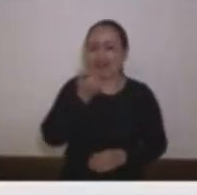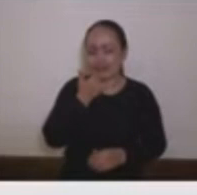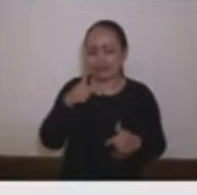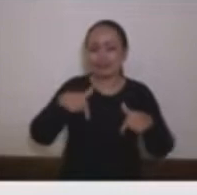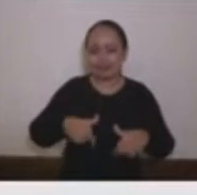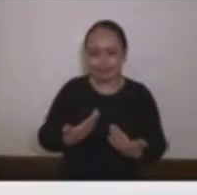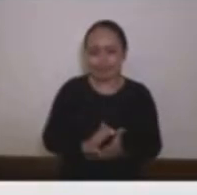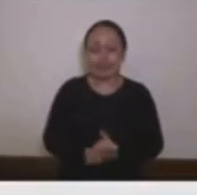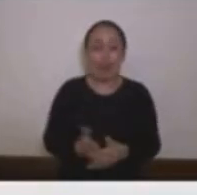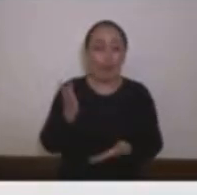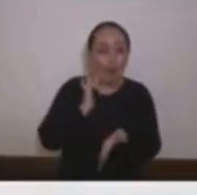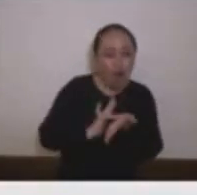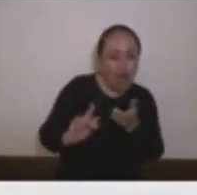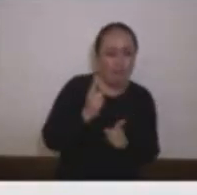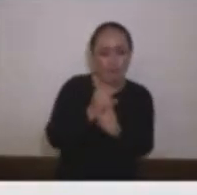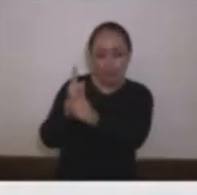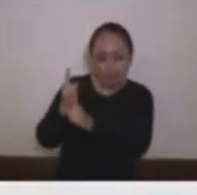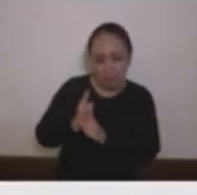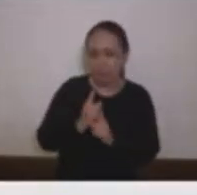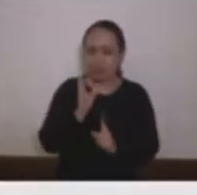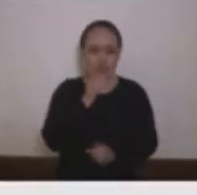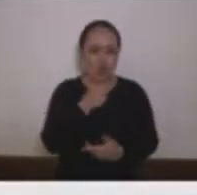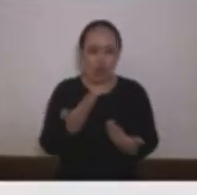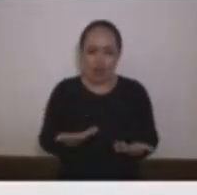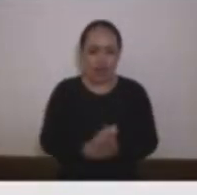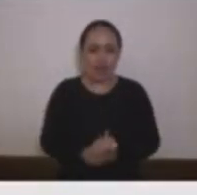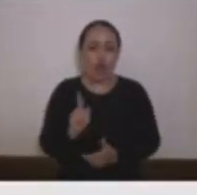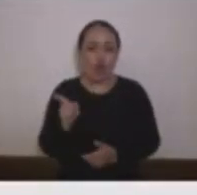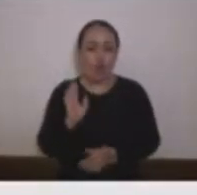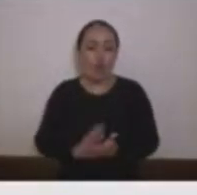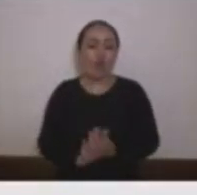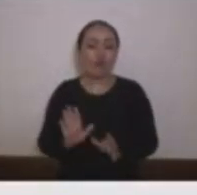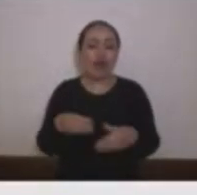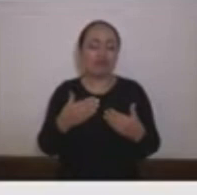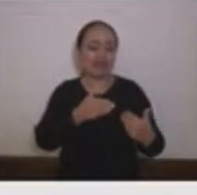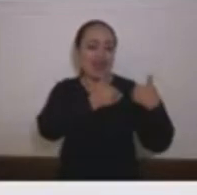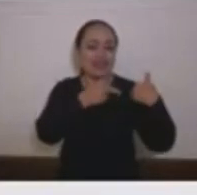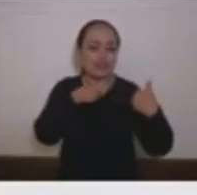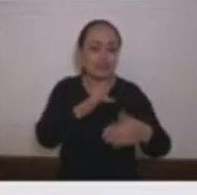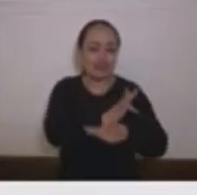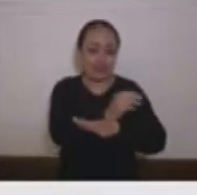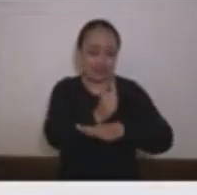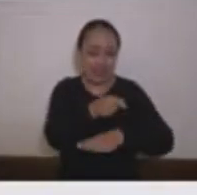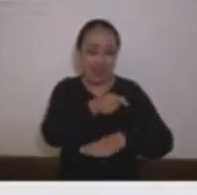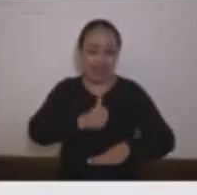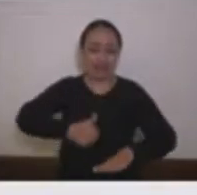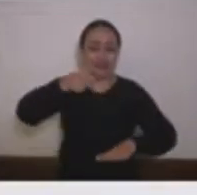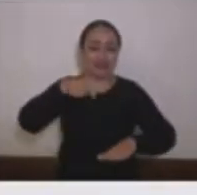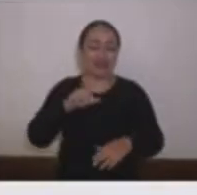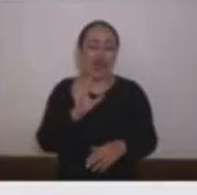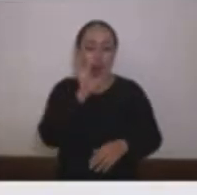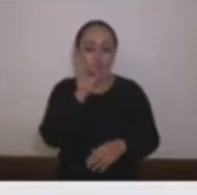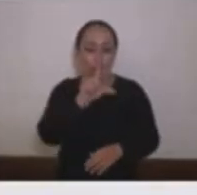darse una elección limpia si el manejo de esta convocatoria estaba en manos del Tecnológico de Antioquia una institución dirigida por Leonardo García